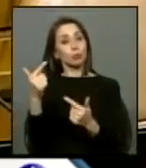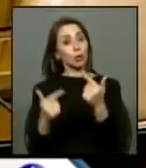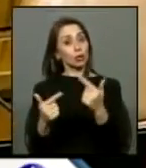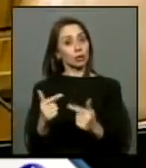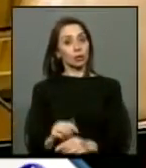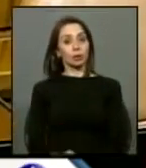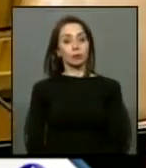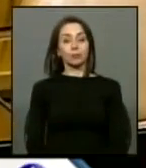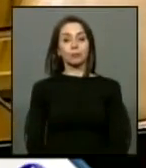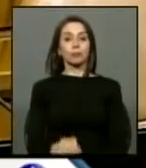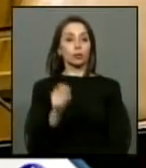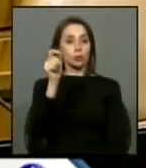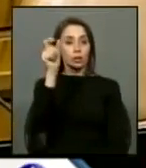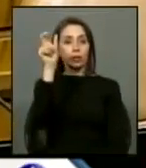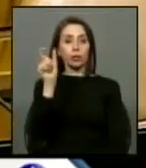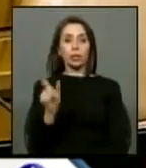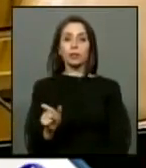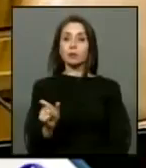alguien ha dicho aquí